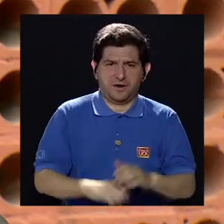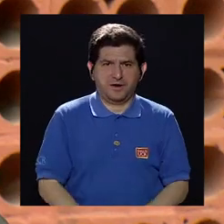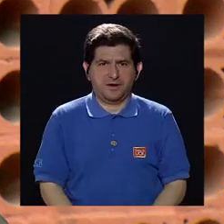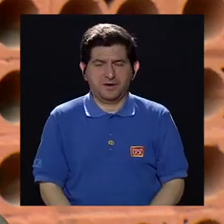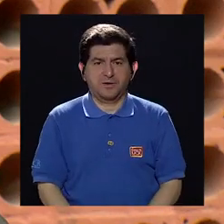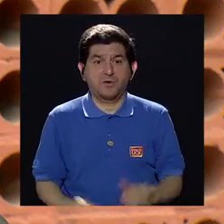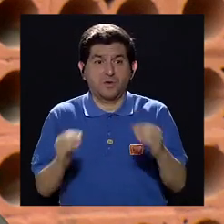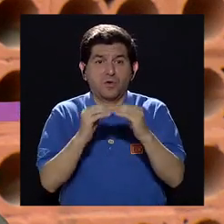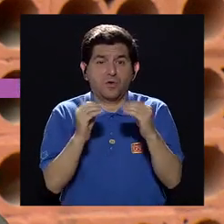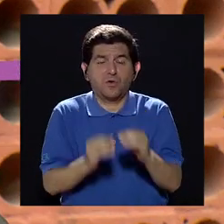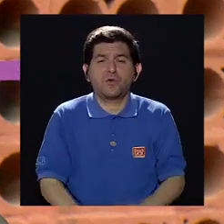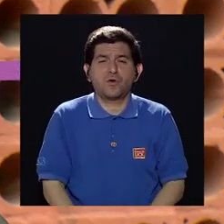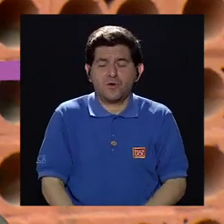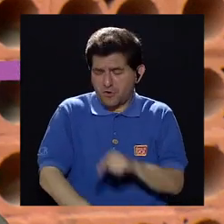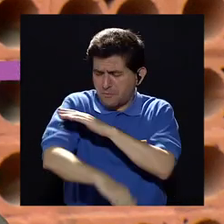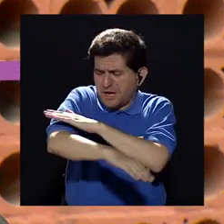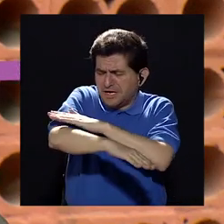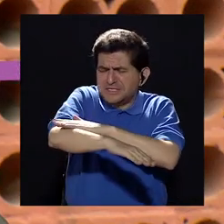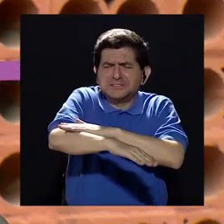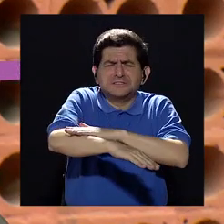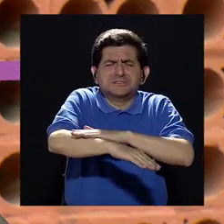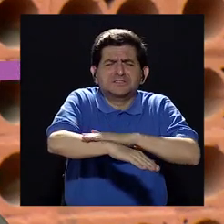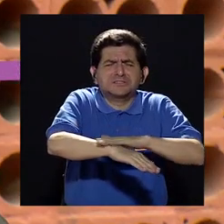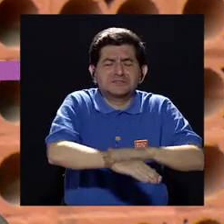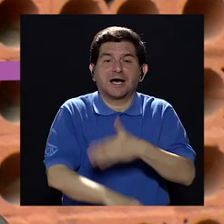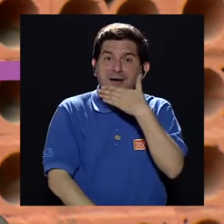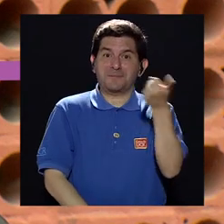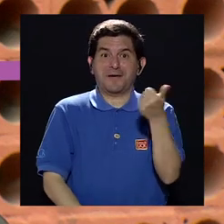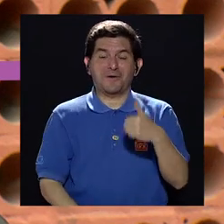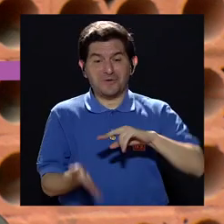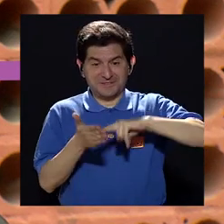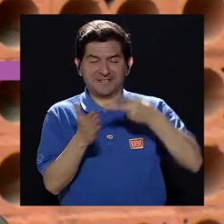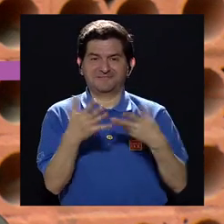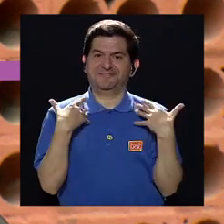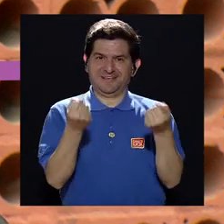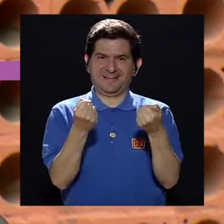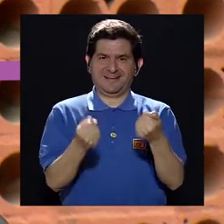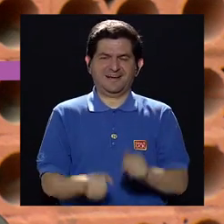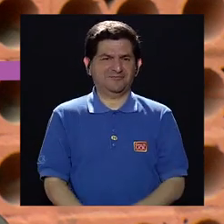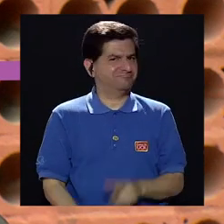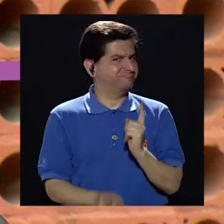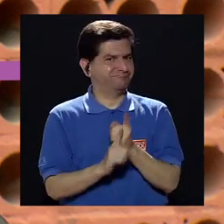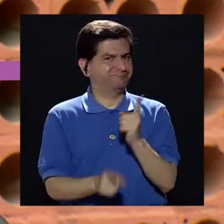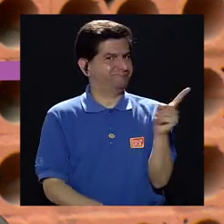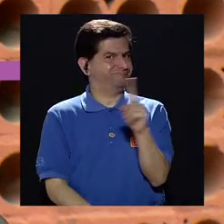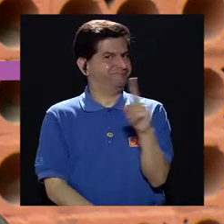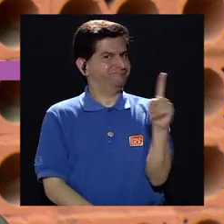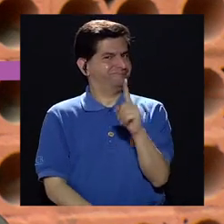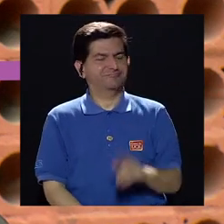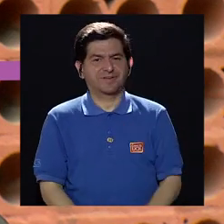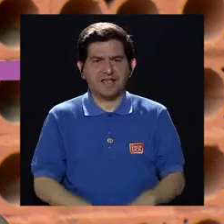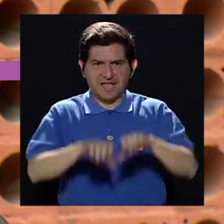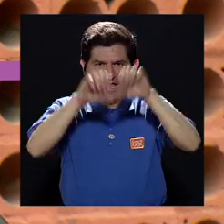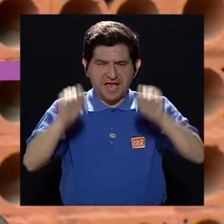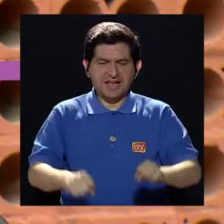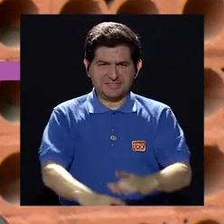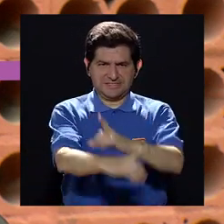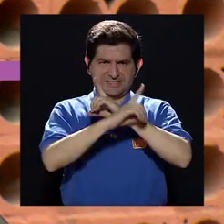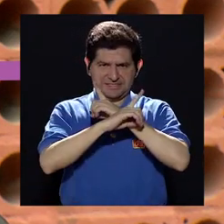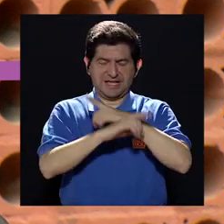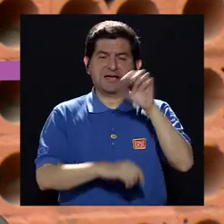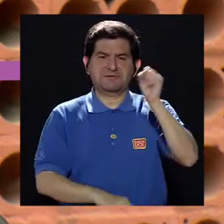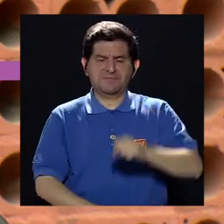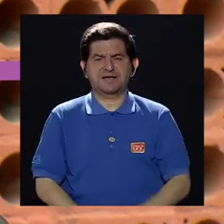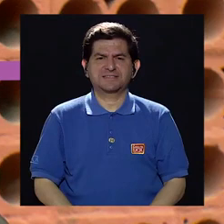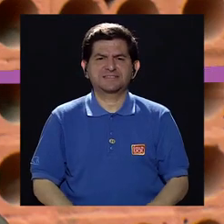que cuanto más achicharronadito esté, más bronceadito esté, más saludable estoy. Eso no es correcto porque el sistema inmune sí